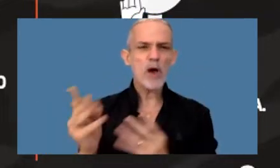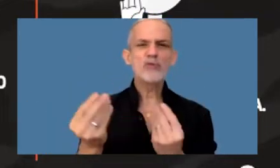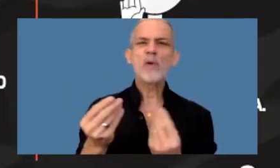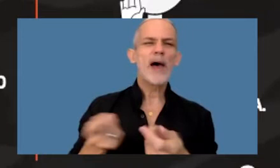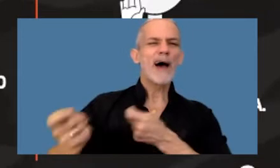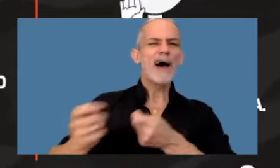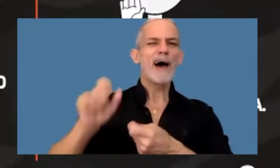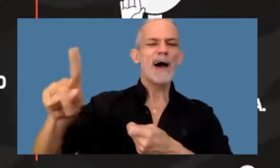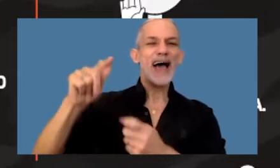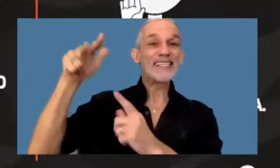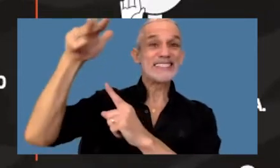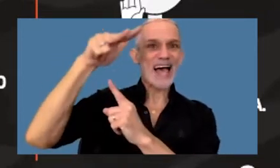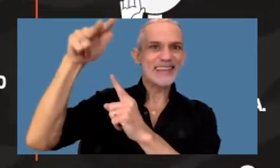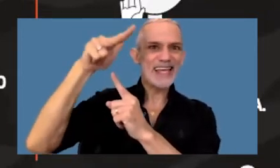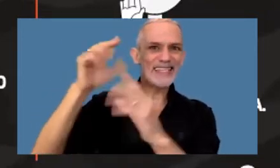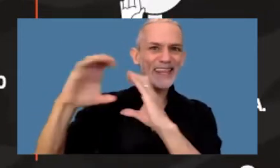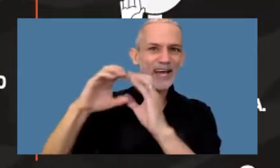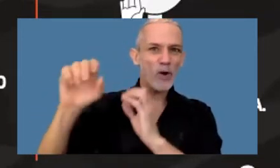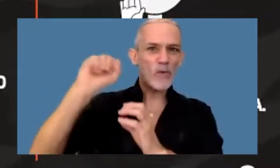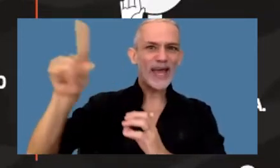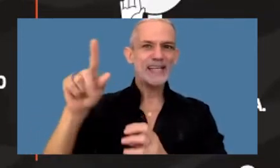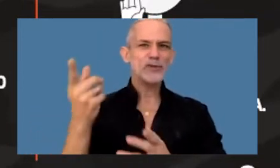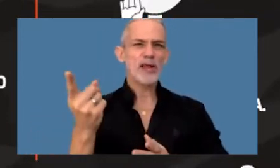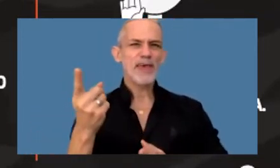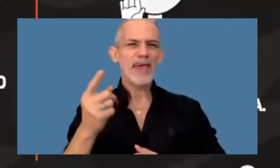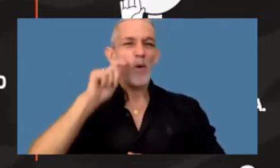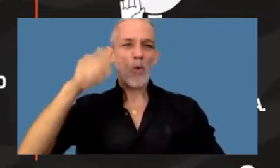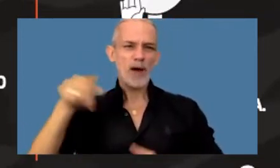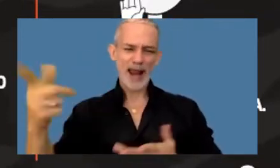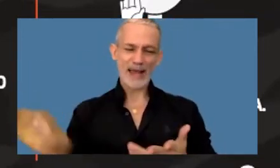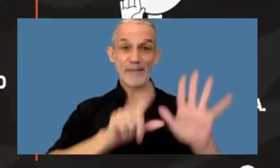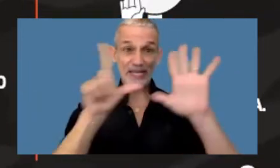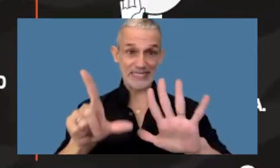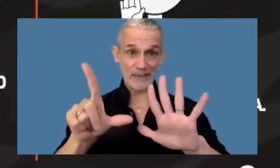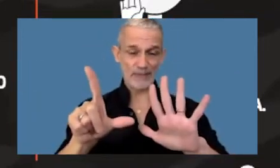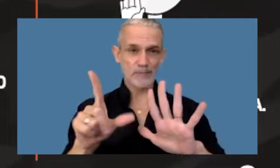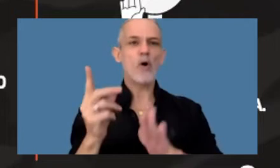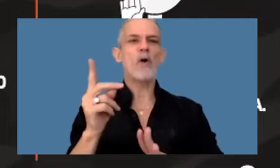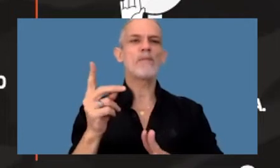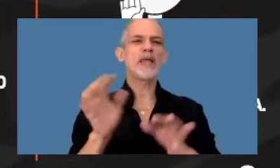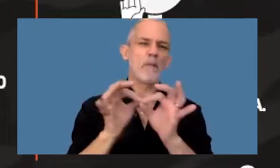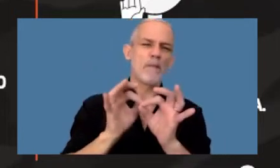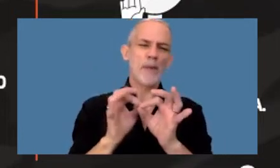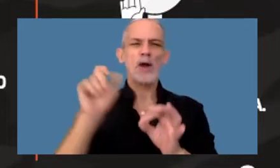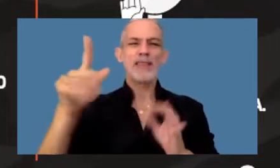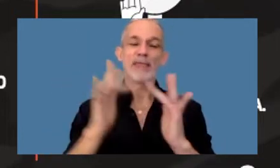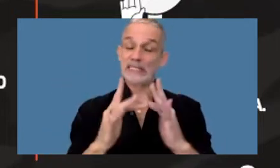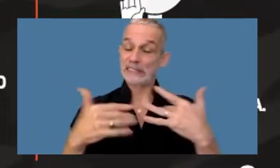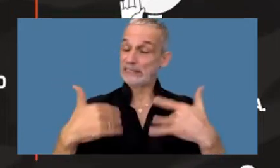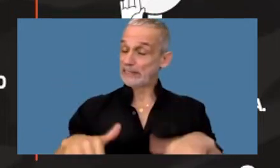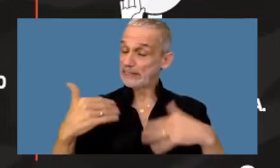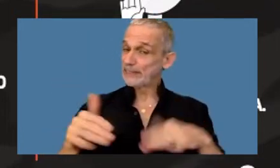administran los satélites de telecomunicaciones ucranianos séptimo criptomonedas sumamente